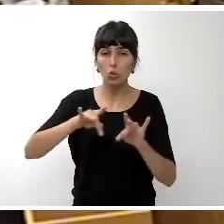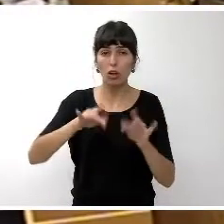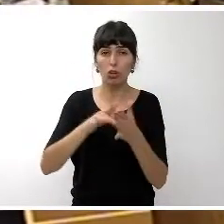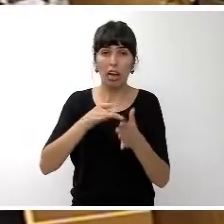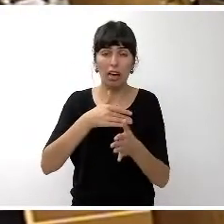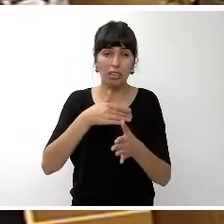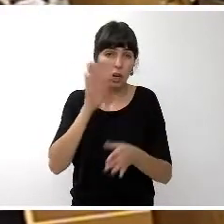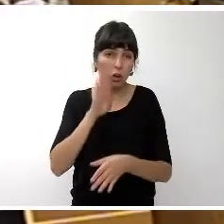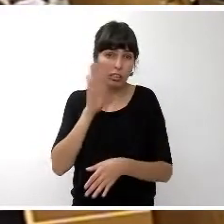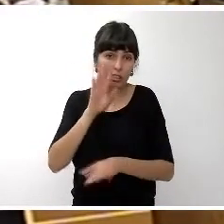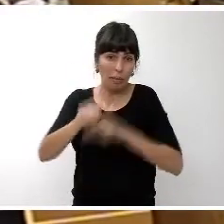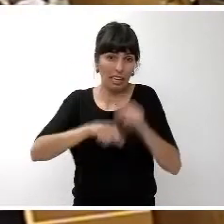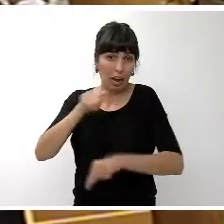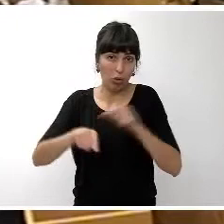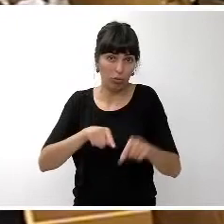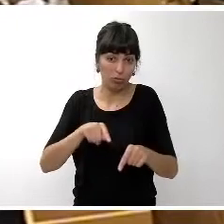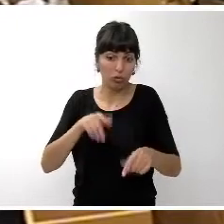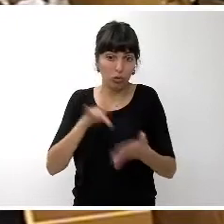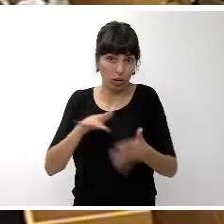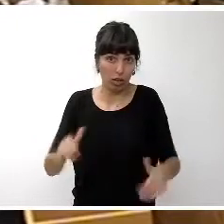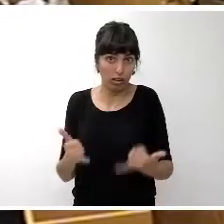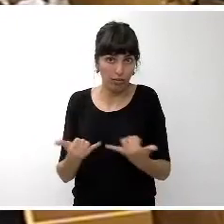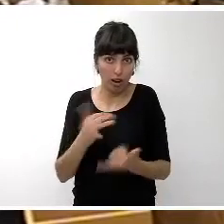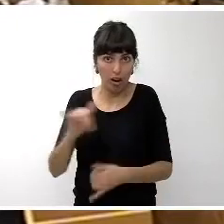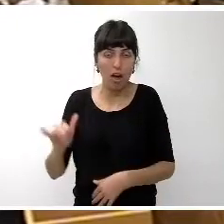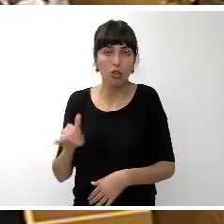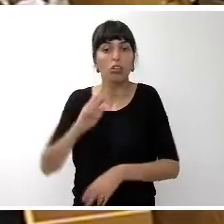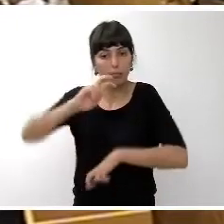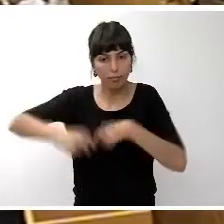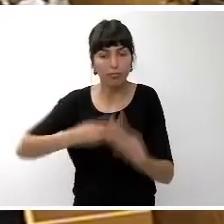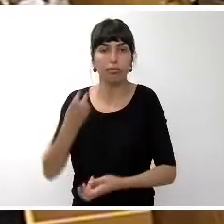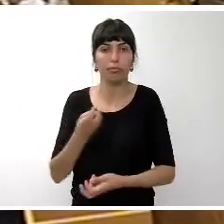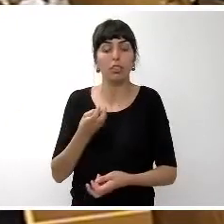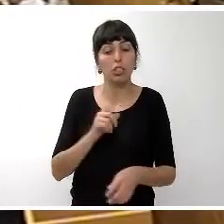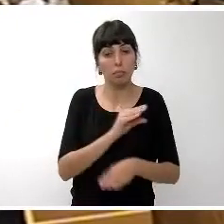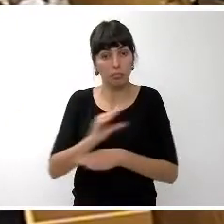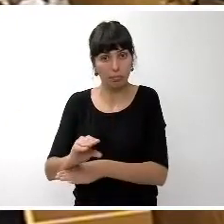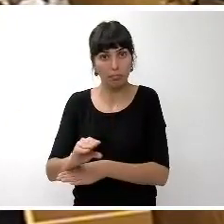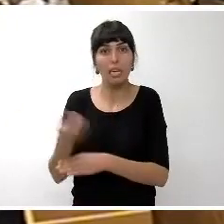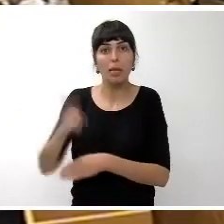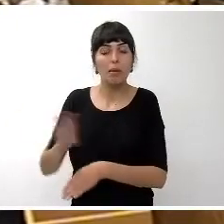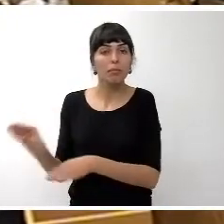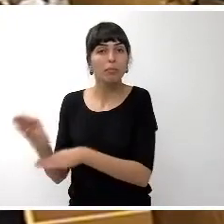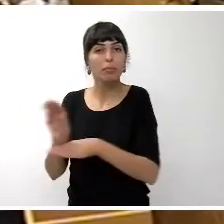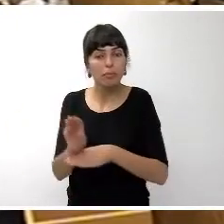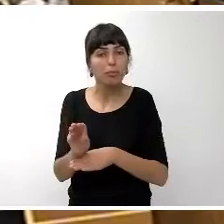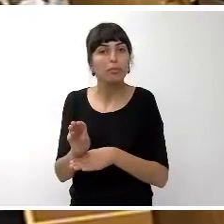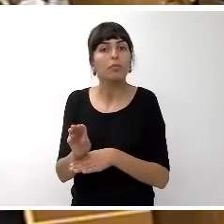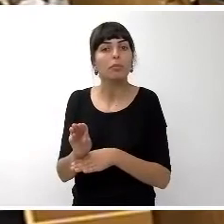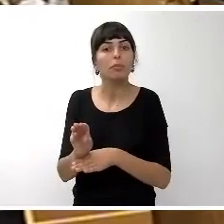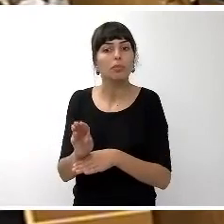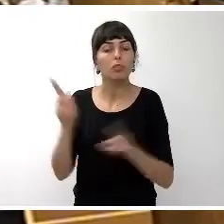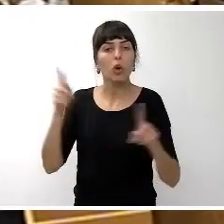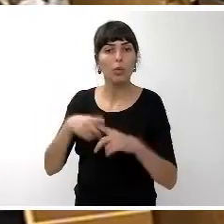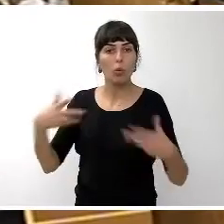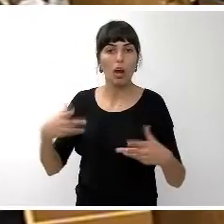que actualmente tenemos en la isla de Tenerife existen partidas destinadas y una clara dirección de potenciar